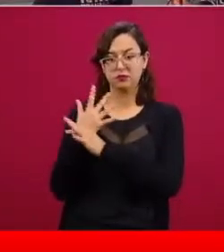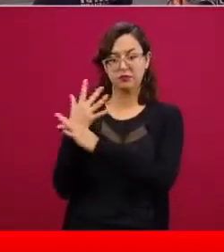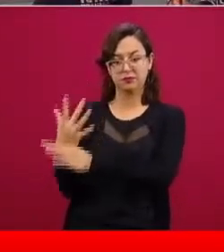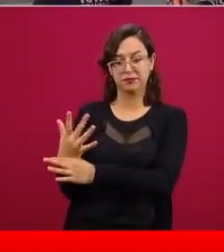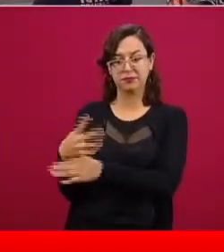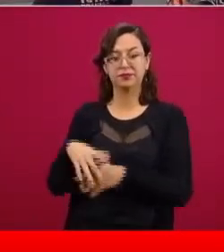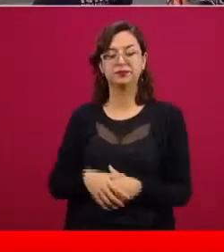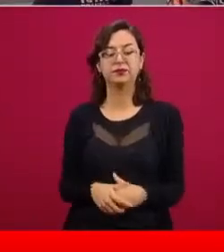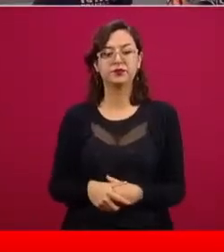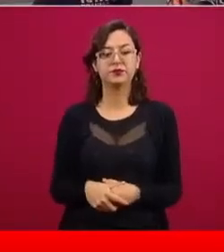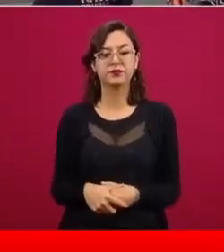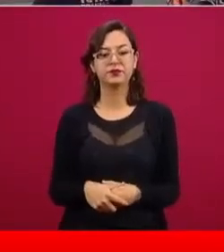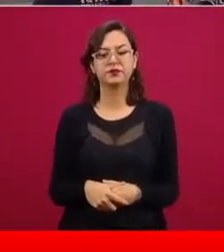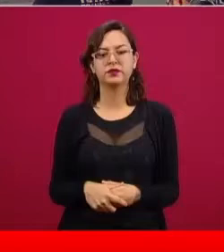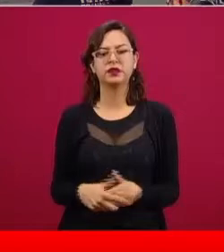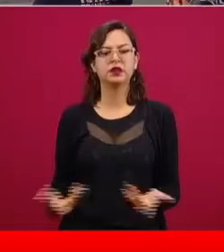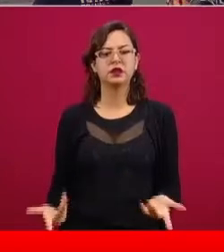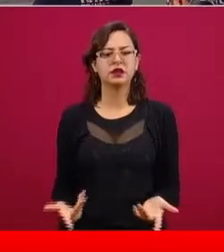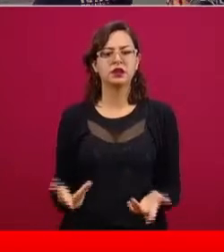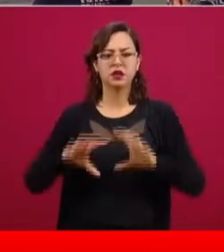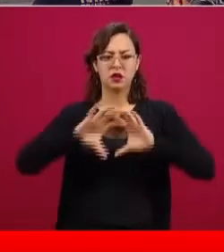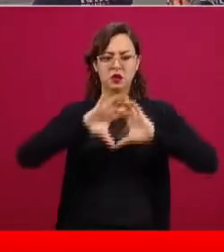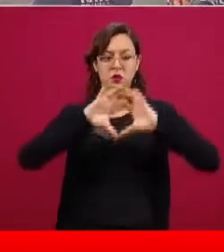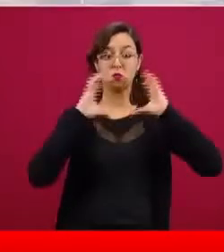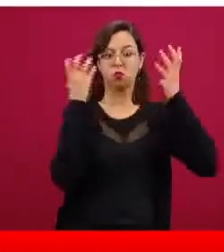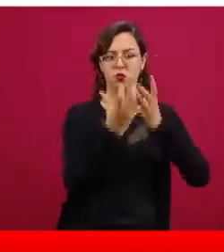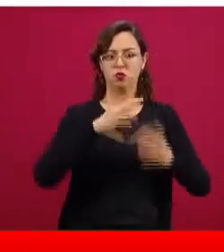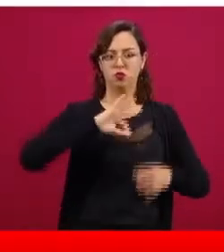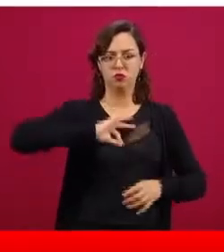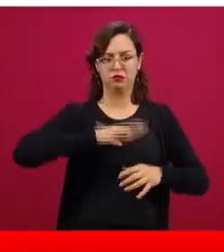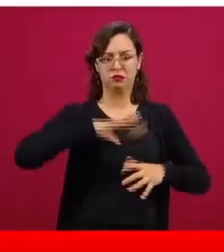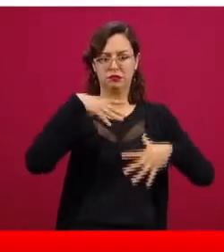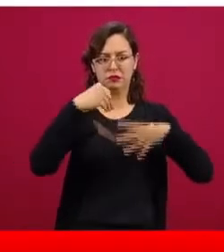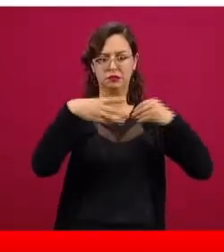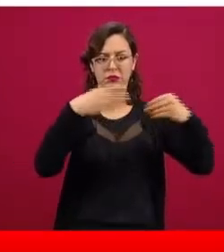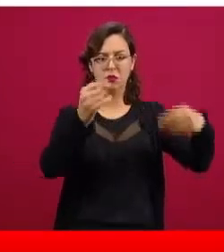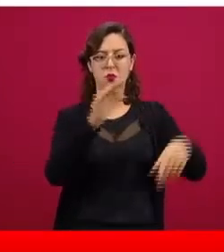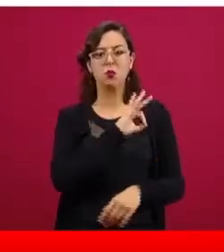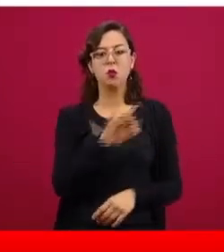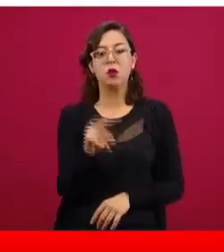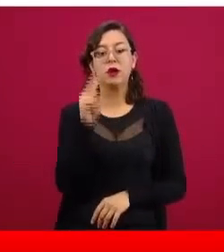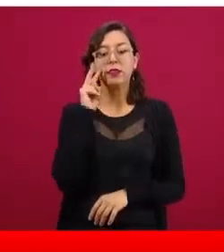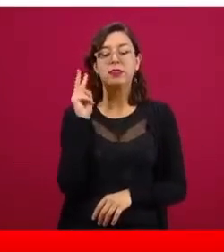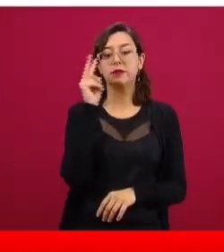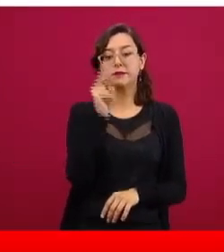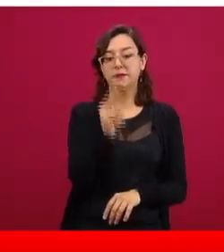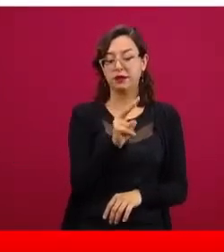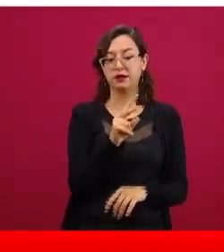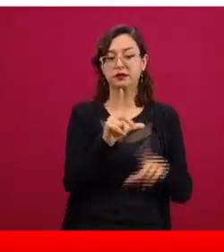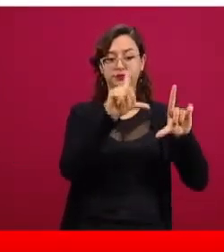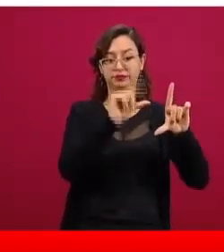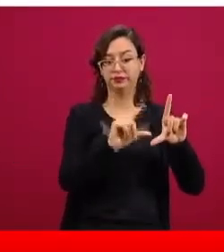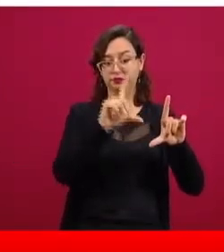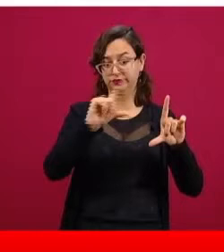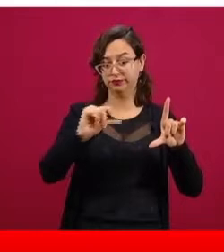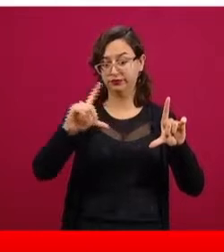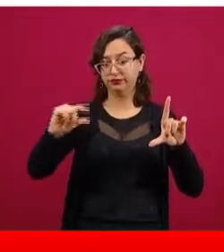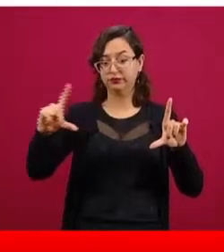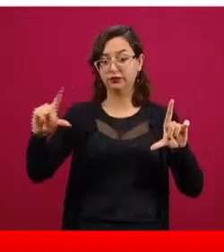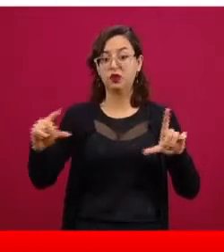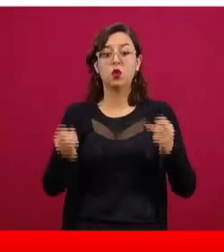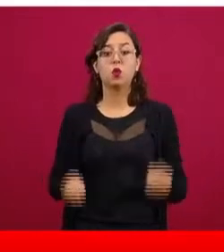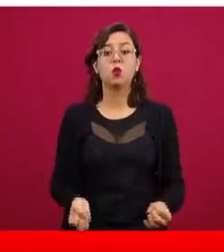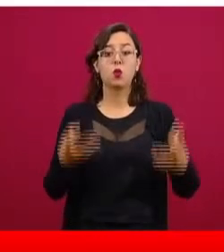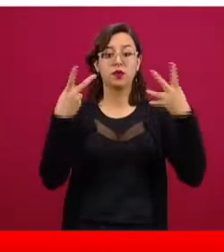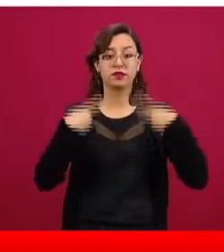Aquí se ve la situación de la epidemia en el mundo. En esta gráfica lo que se ilustra es simplemente el número